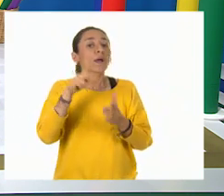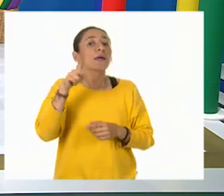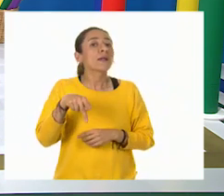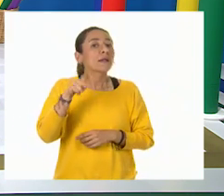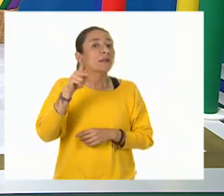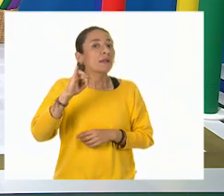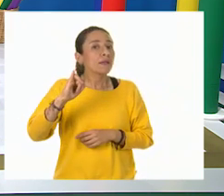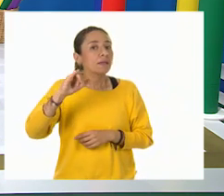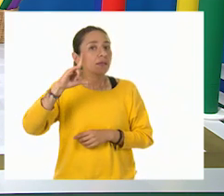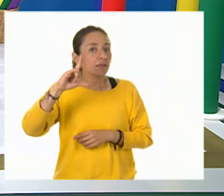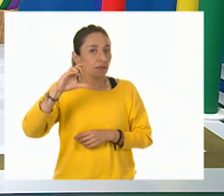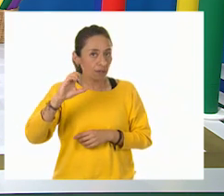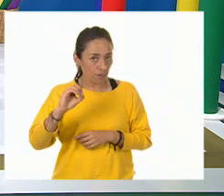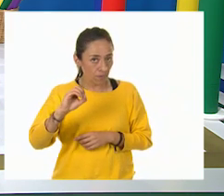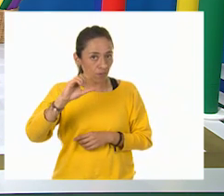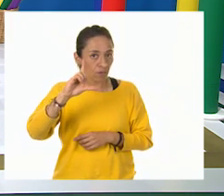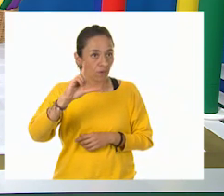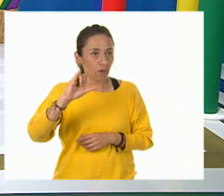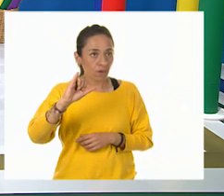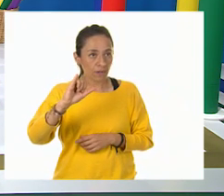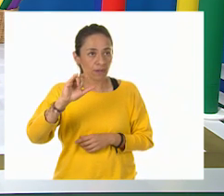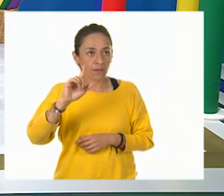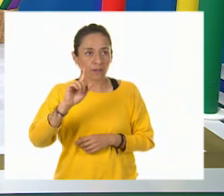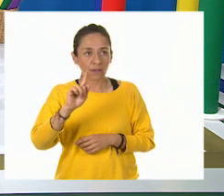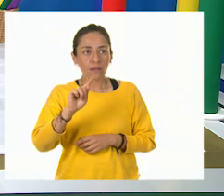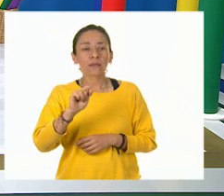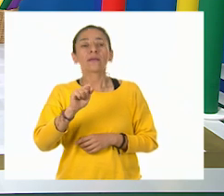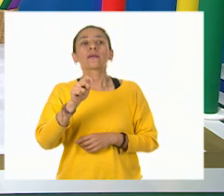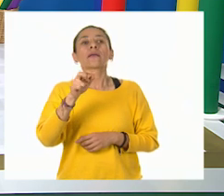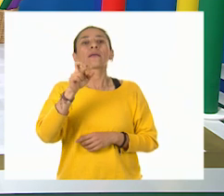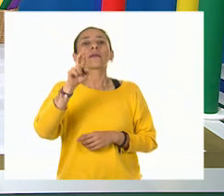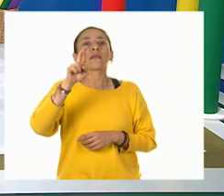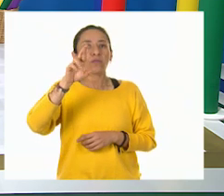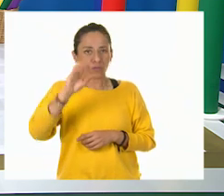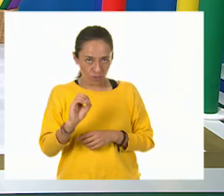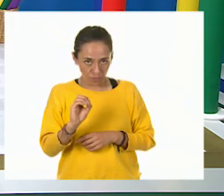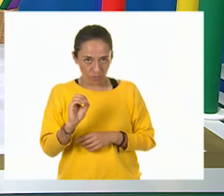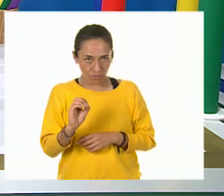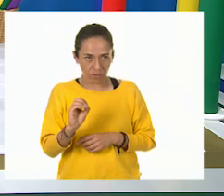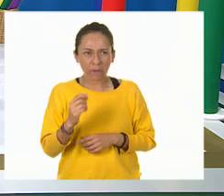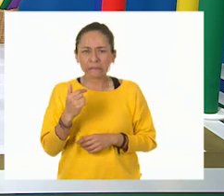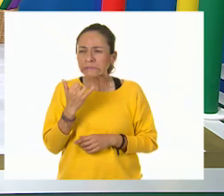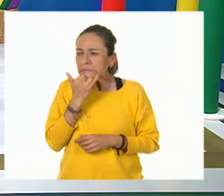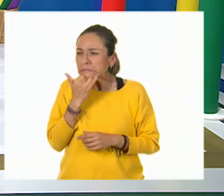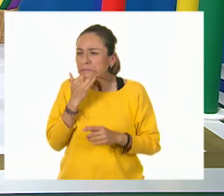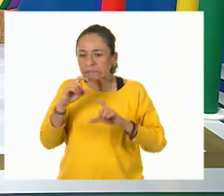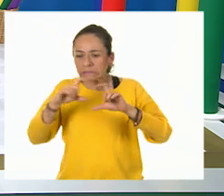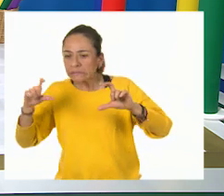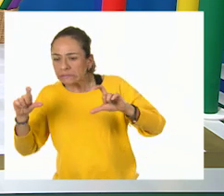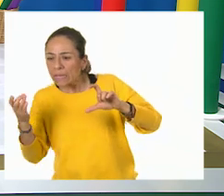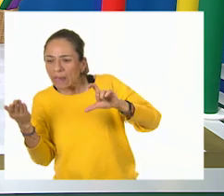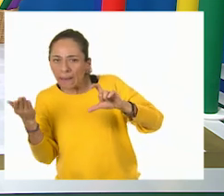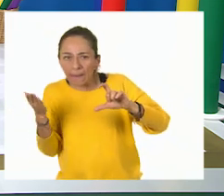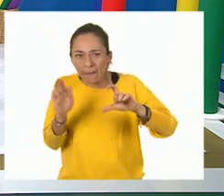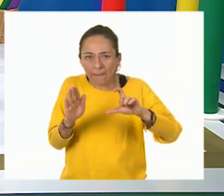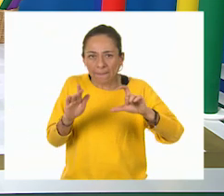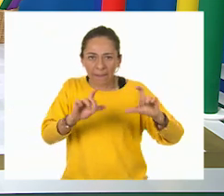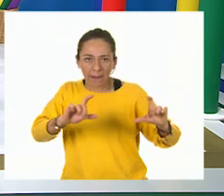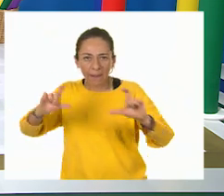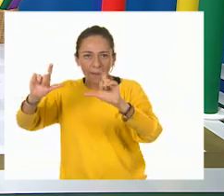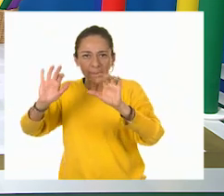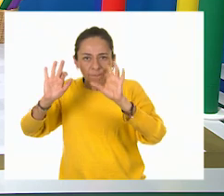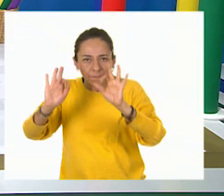a hacer aquí un pequeño doblez, porque si no, no se van a ver las tarjetas. Y pues en casa no las van a poder ir.